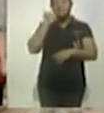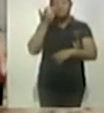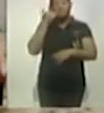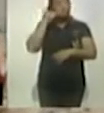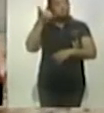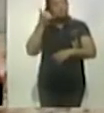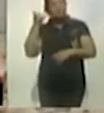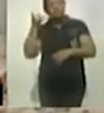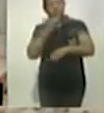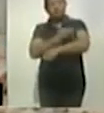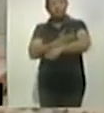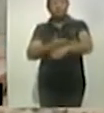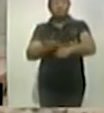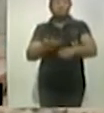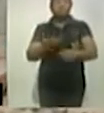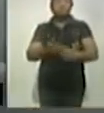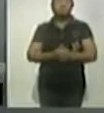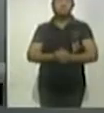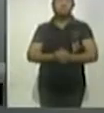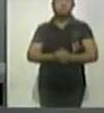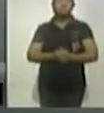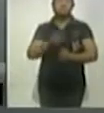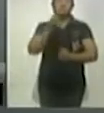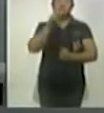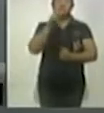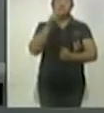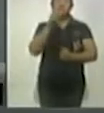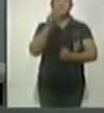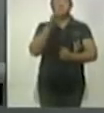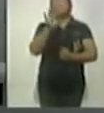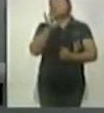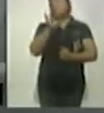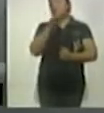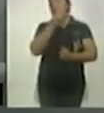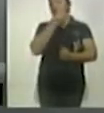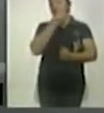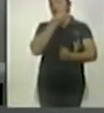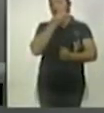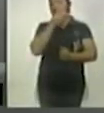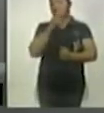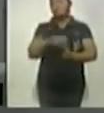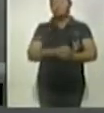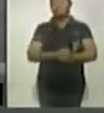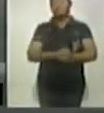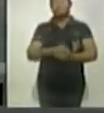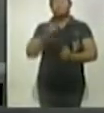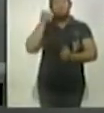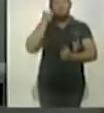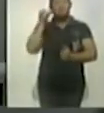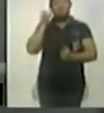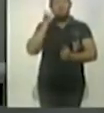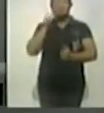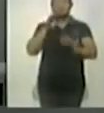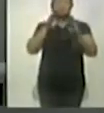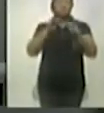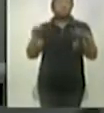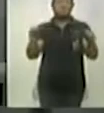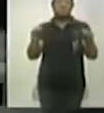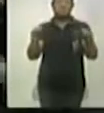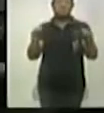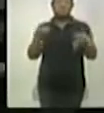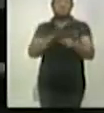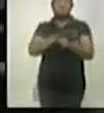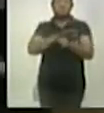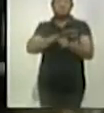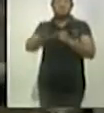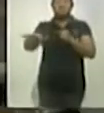estuvieran bien, entonces, por lo menos por treinta minutos, cuarenta minutos, estuvo colapsado el sistema de telefonía celular aquí en el